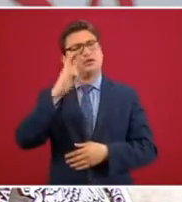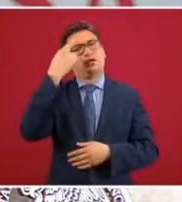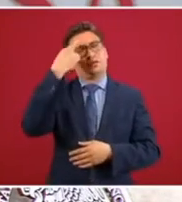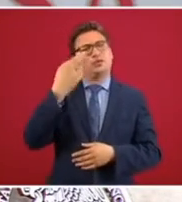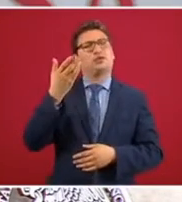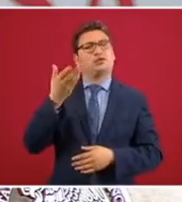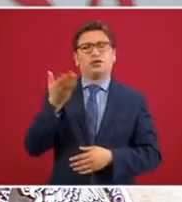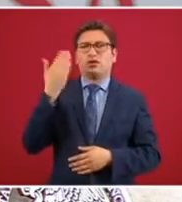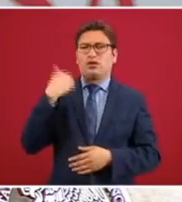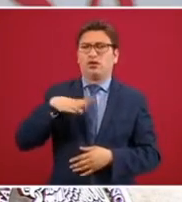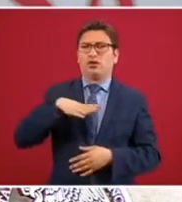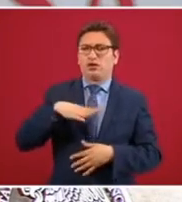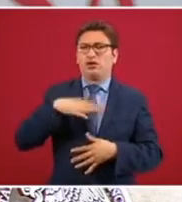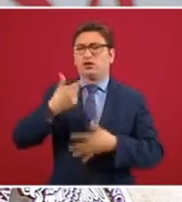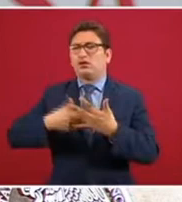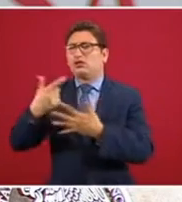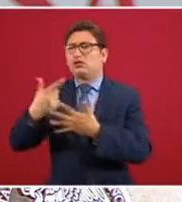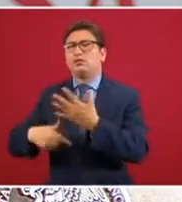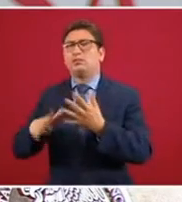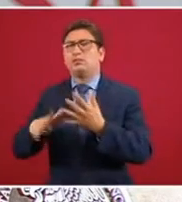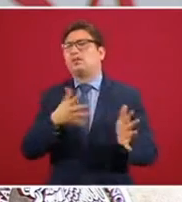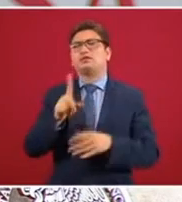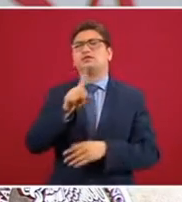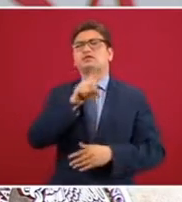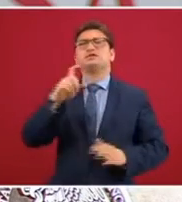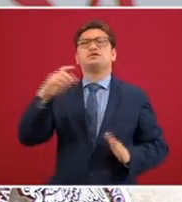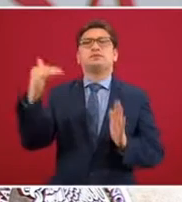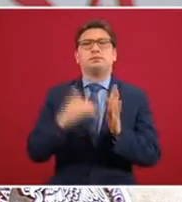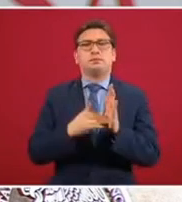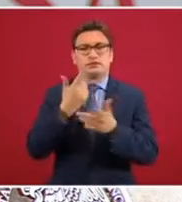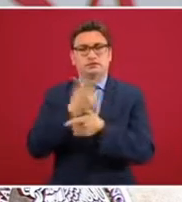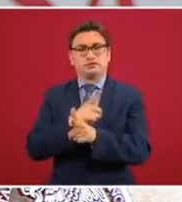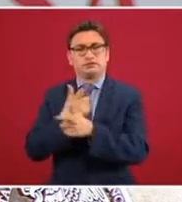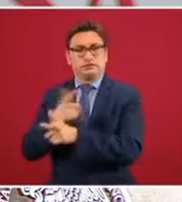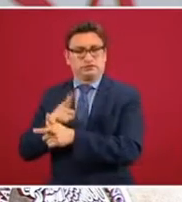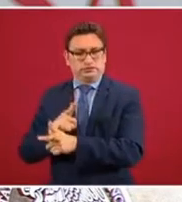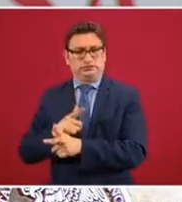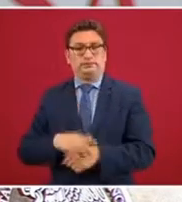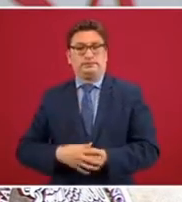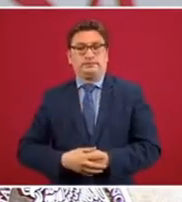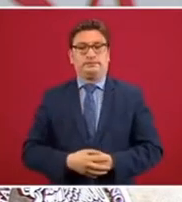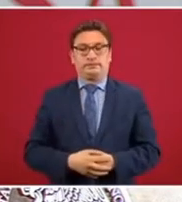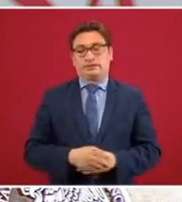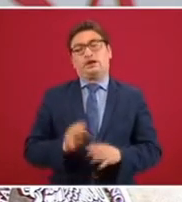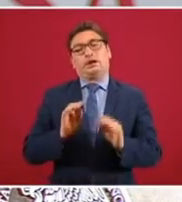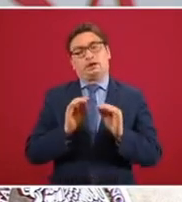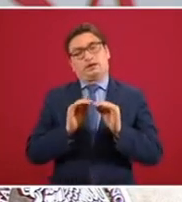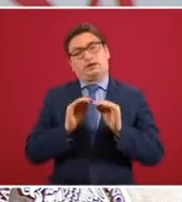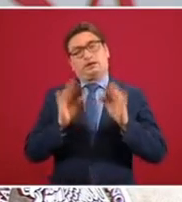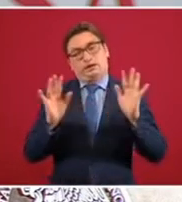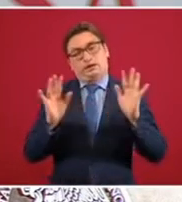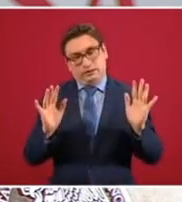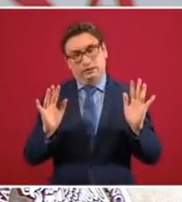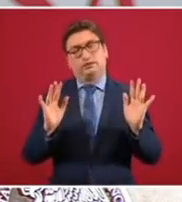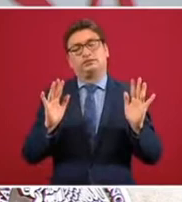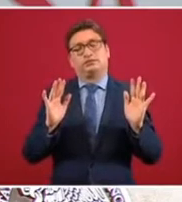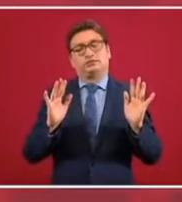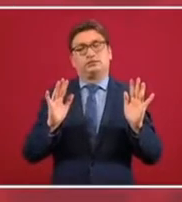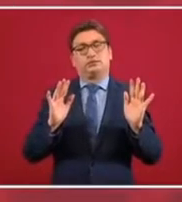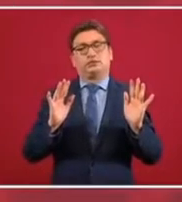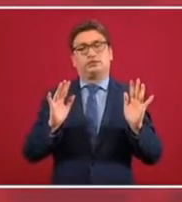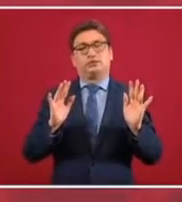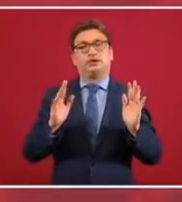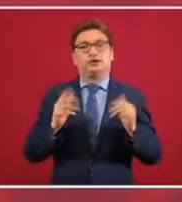había 100 mil taxis. Claro, tiene que ser